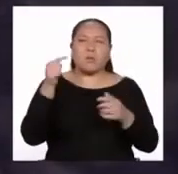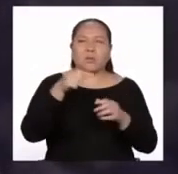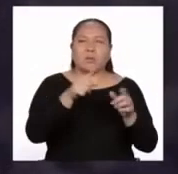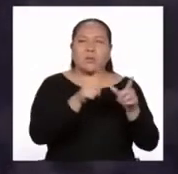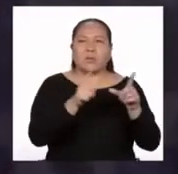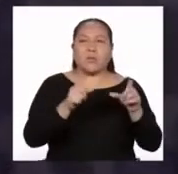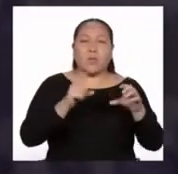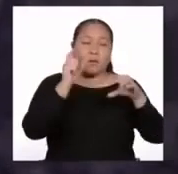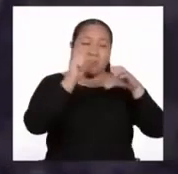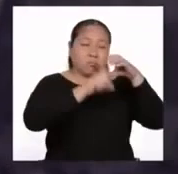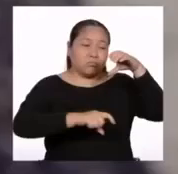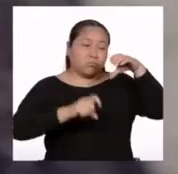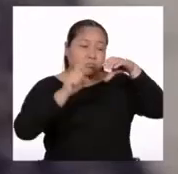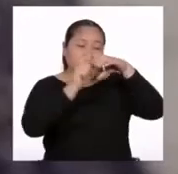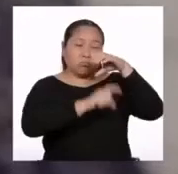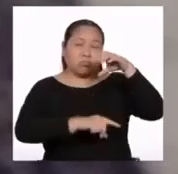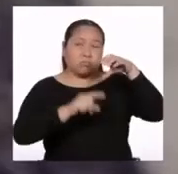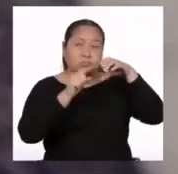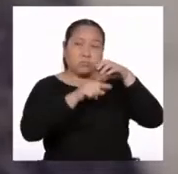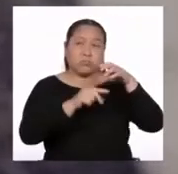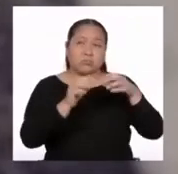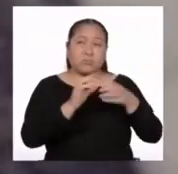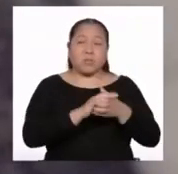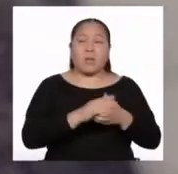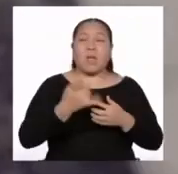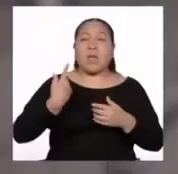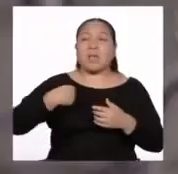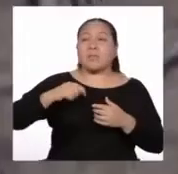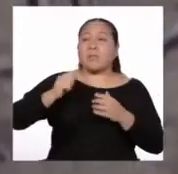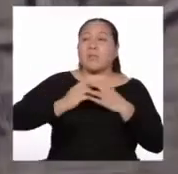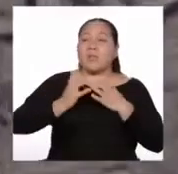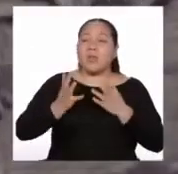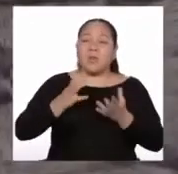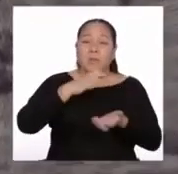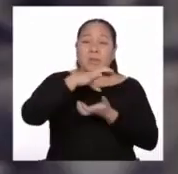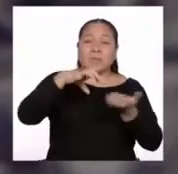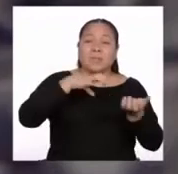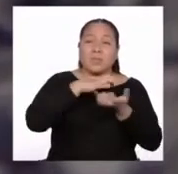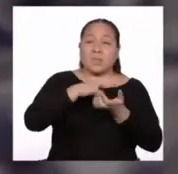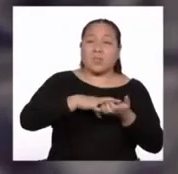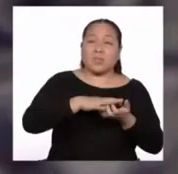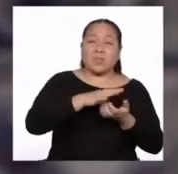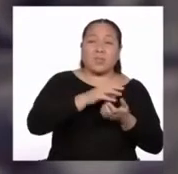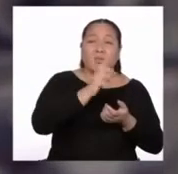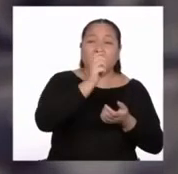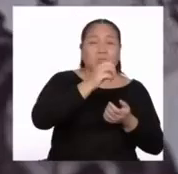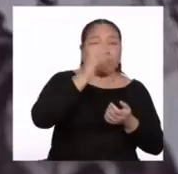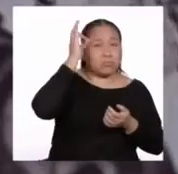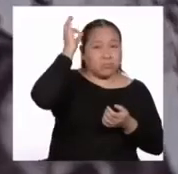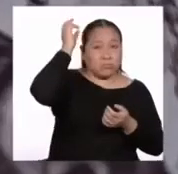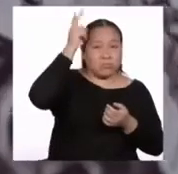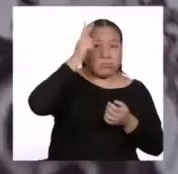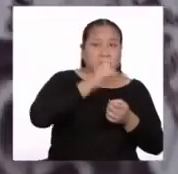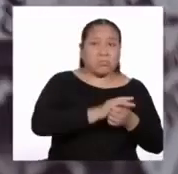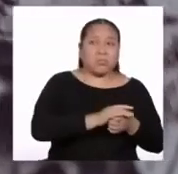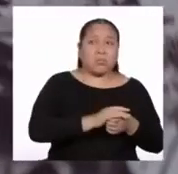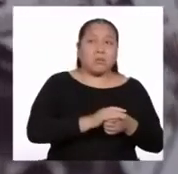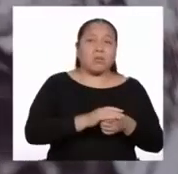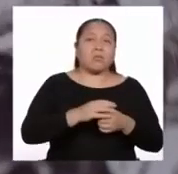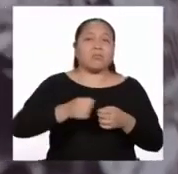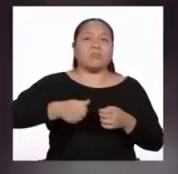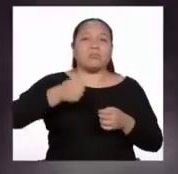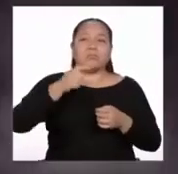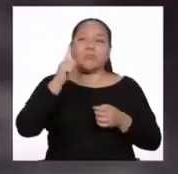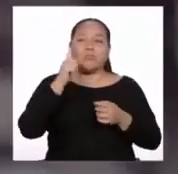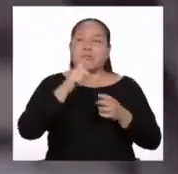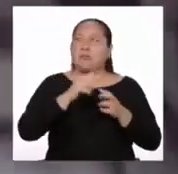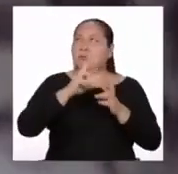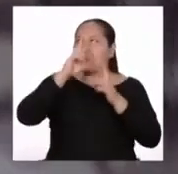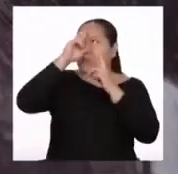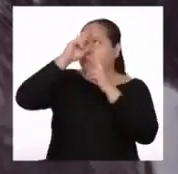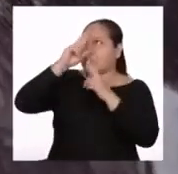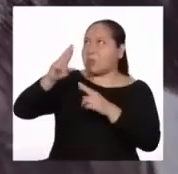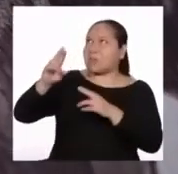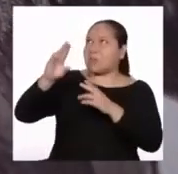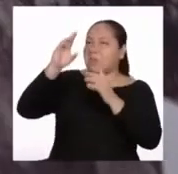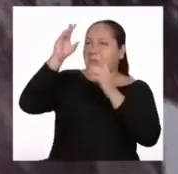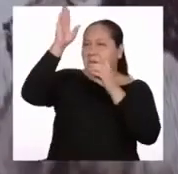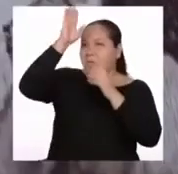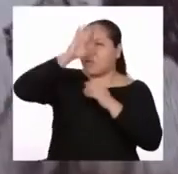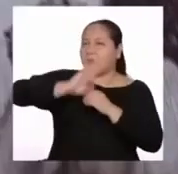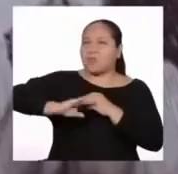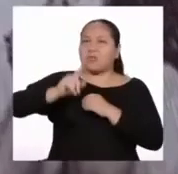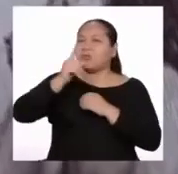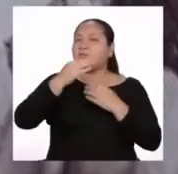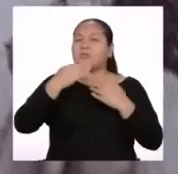dichos mineros y mayordomos, españoles, mestizos o indios, son tan señores absolutos que no temen a Dios ni a la justicia,